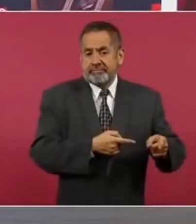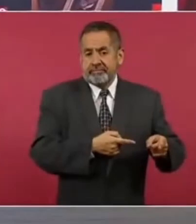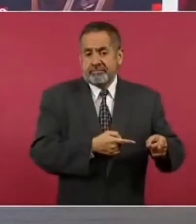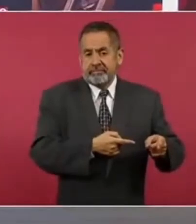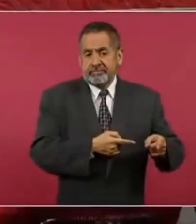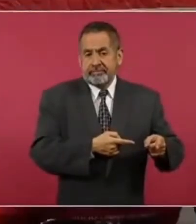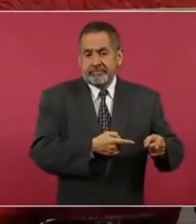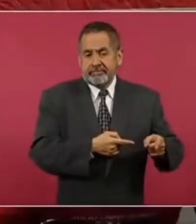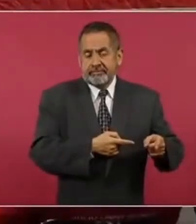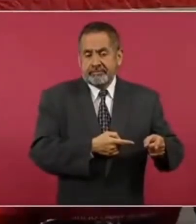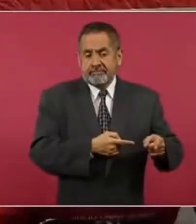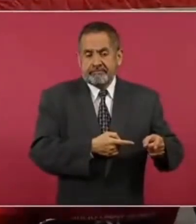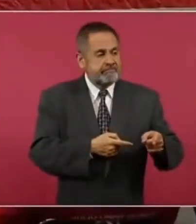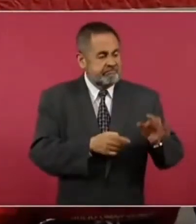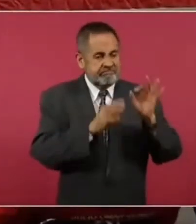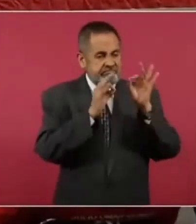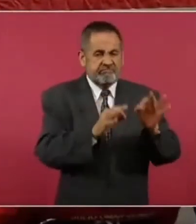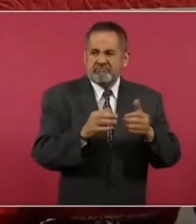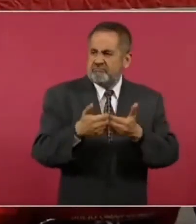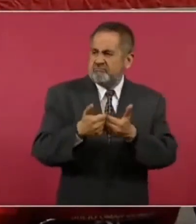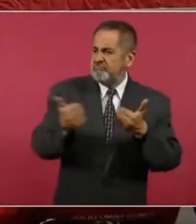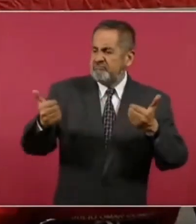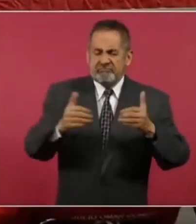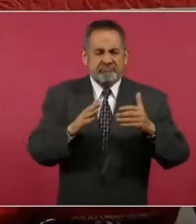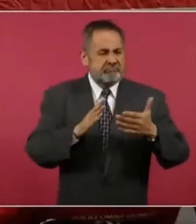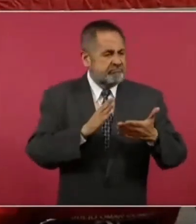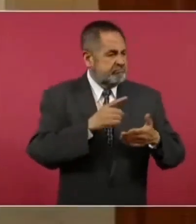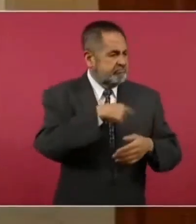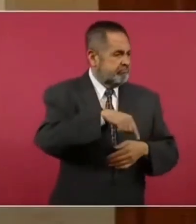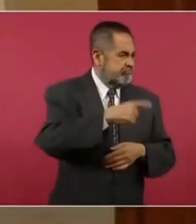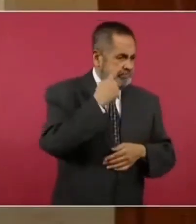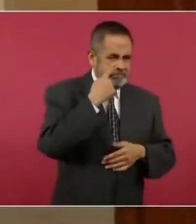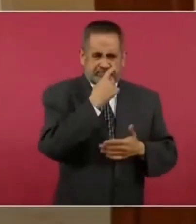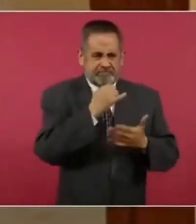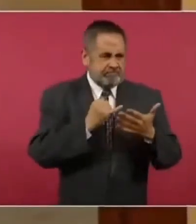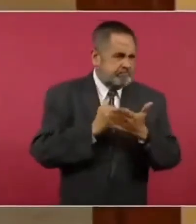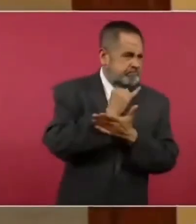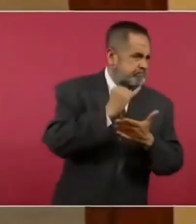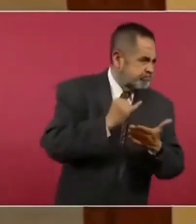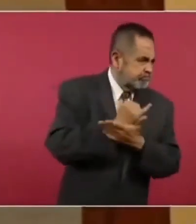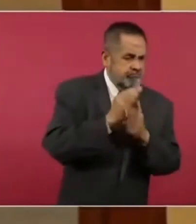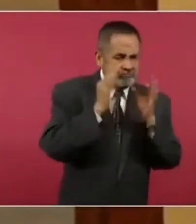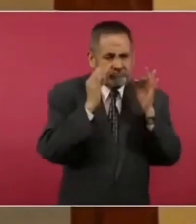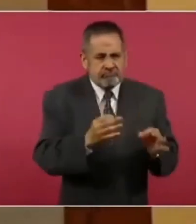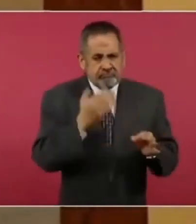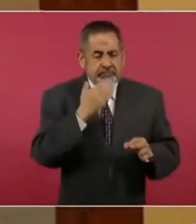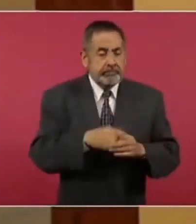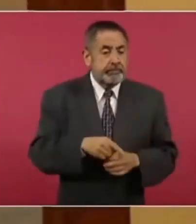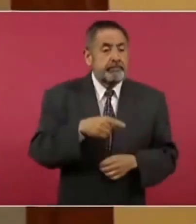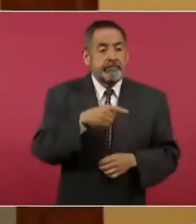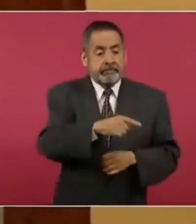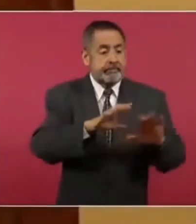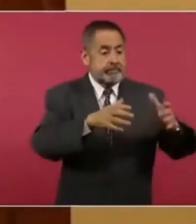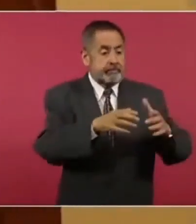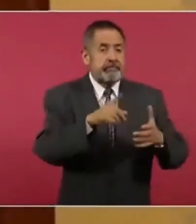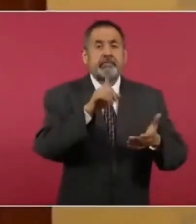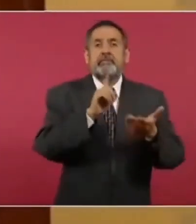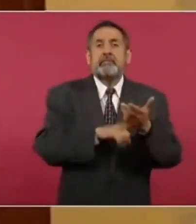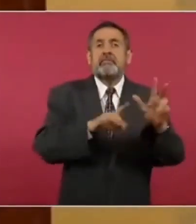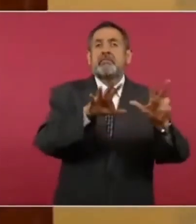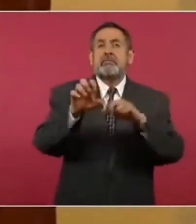no sólo fue independiente la corte de 1867